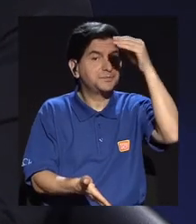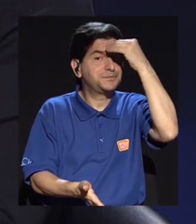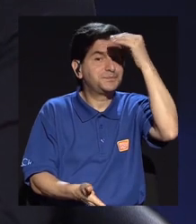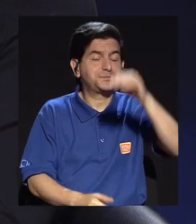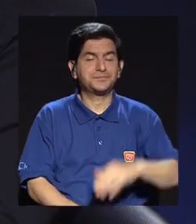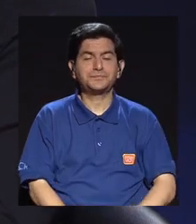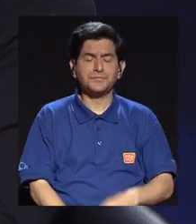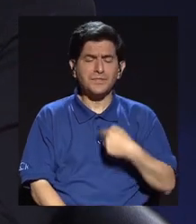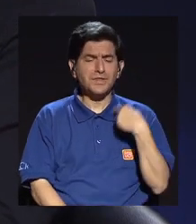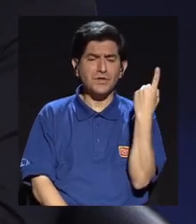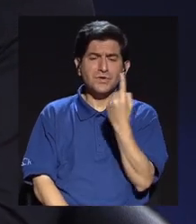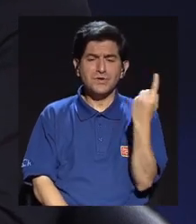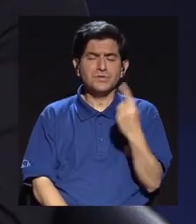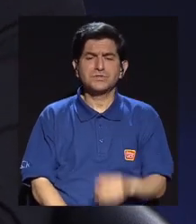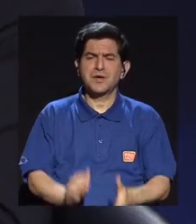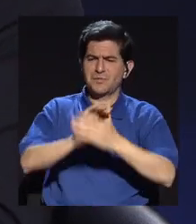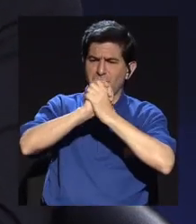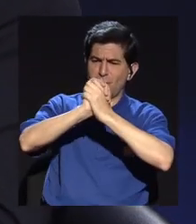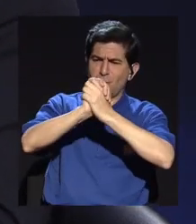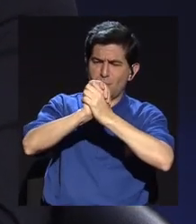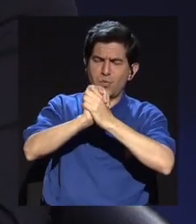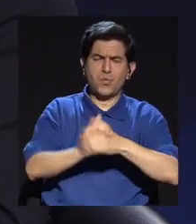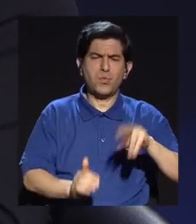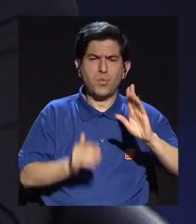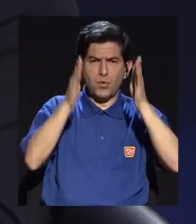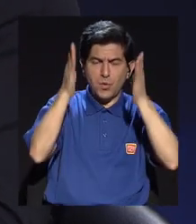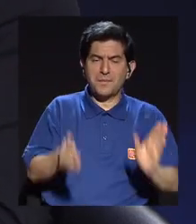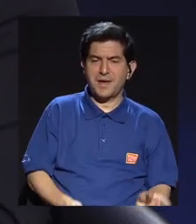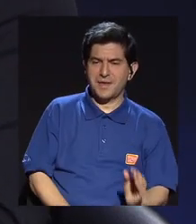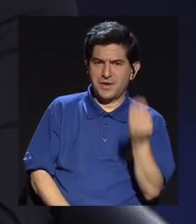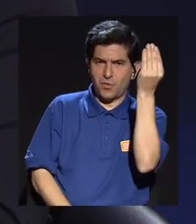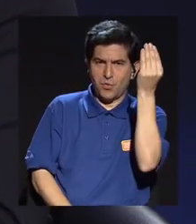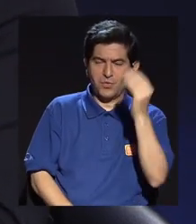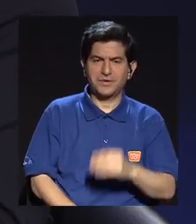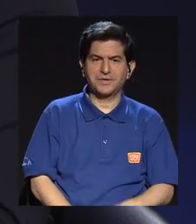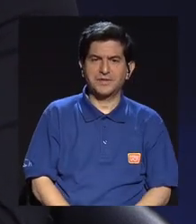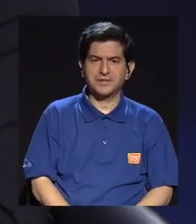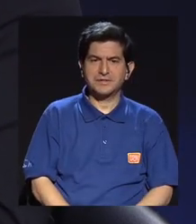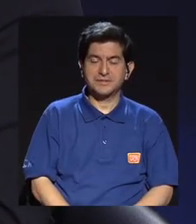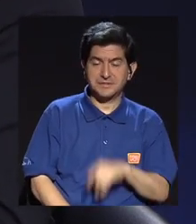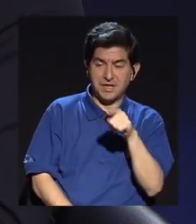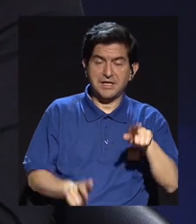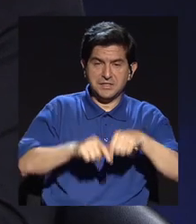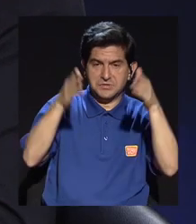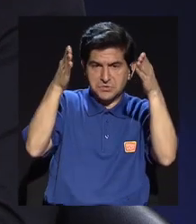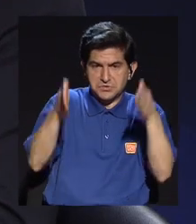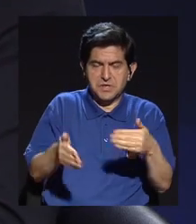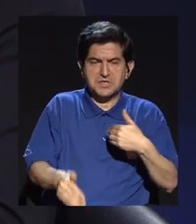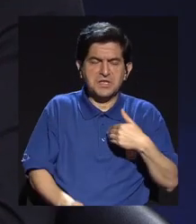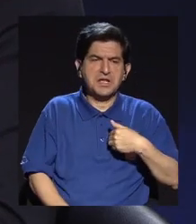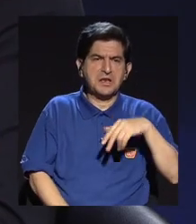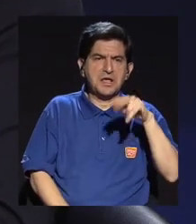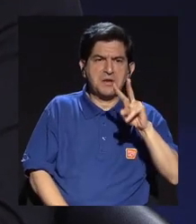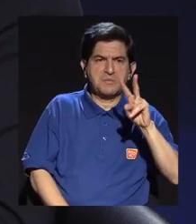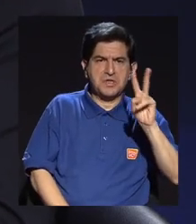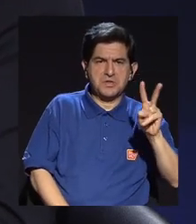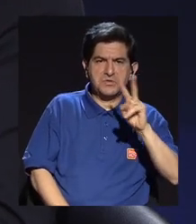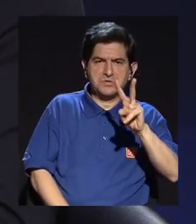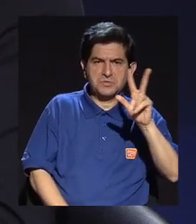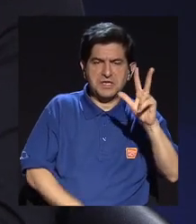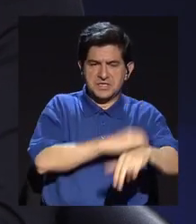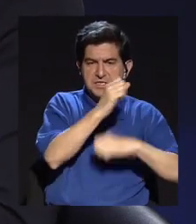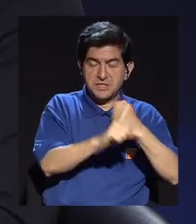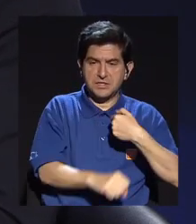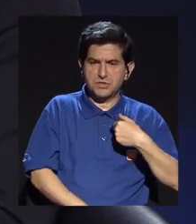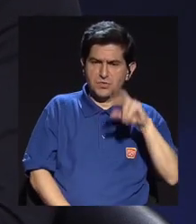incluso yo siempre les aplaudo a mis compañeros jóvenes, periodistas que tienen 22, 23